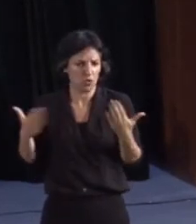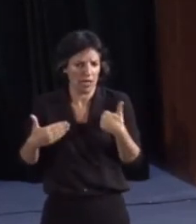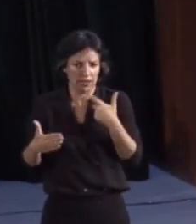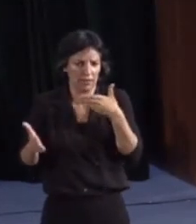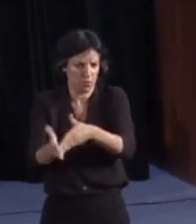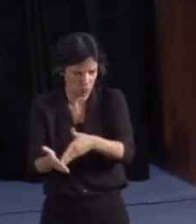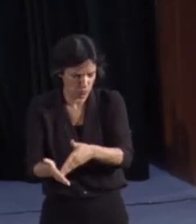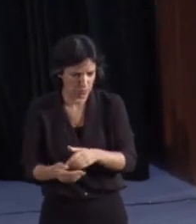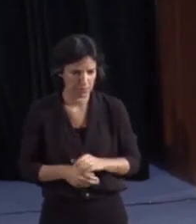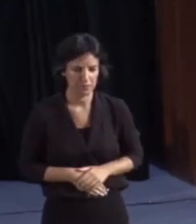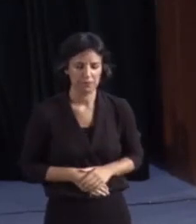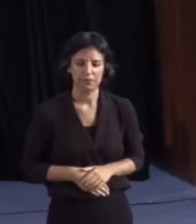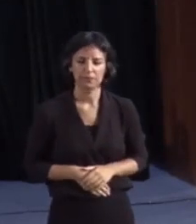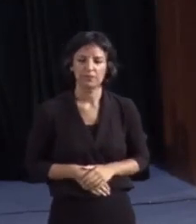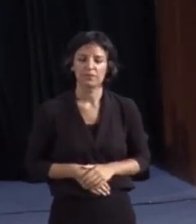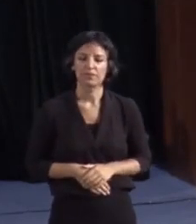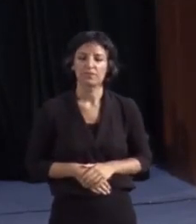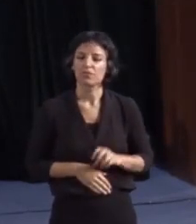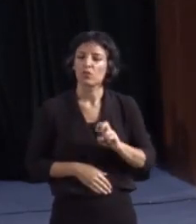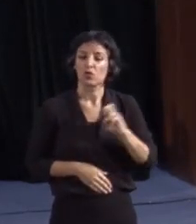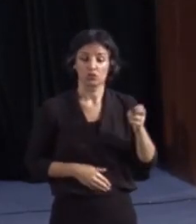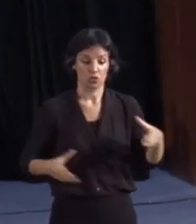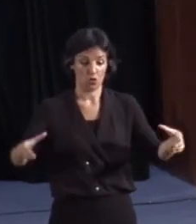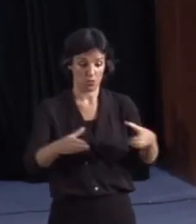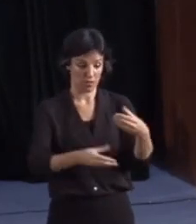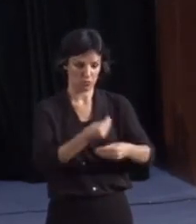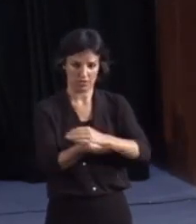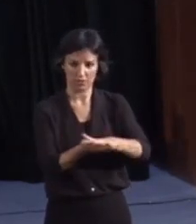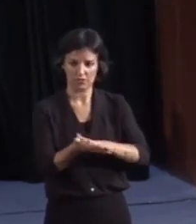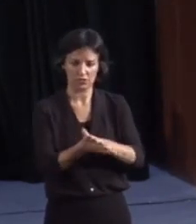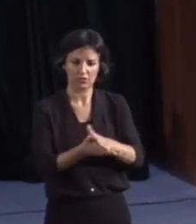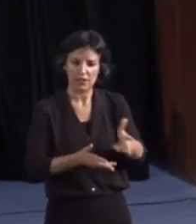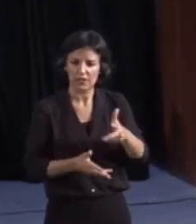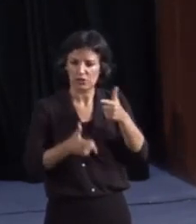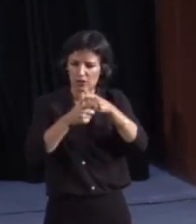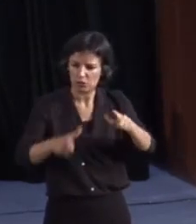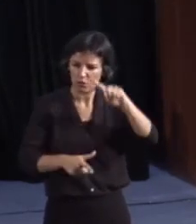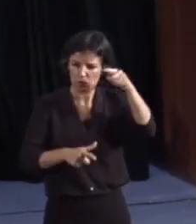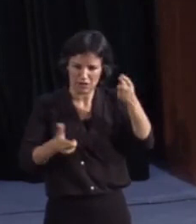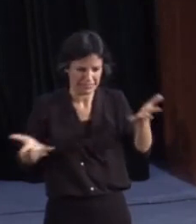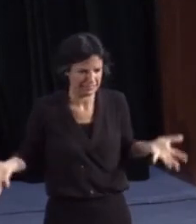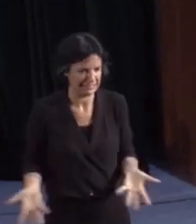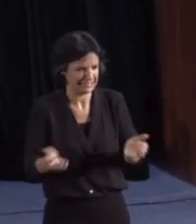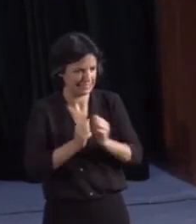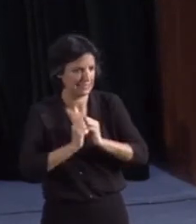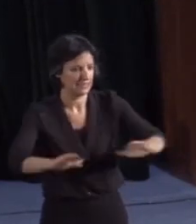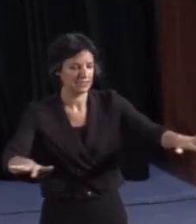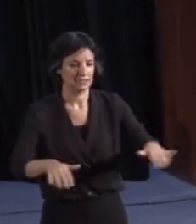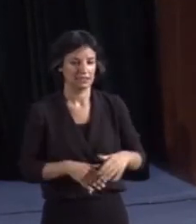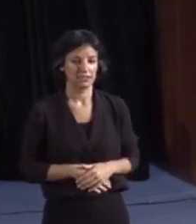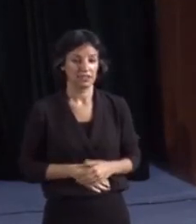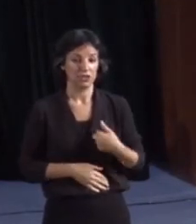objetivo es promover los derechos lingüísticos y culturales de la comunidad asignante. Yo lo que vengo a traer es presentar la realidad de